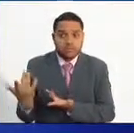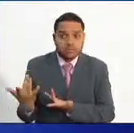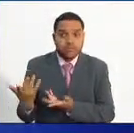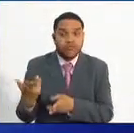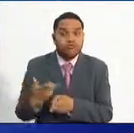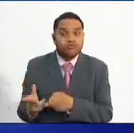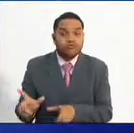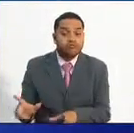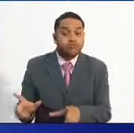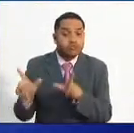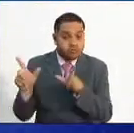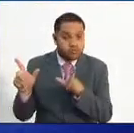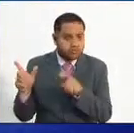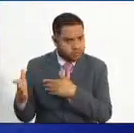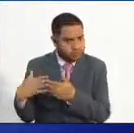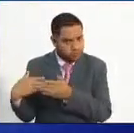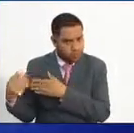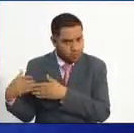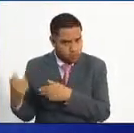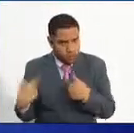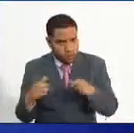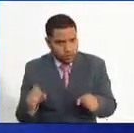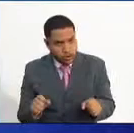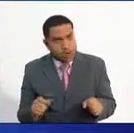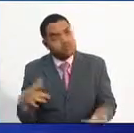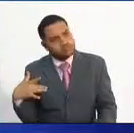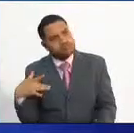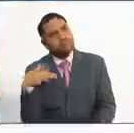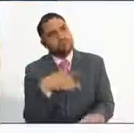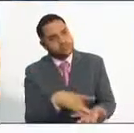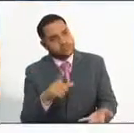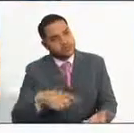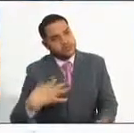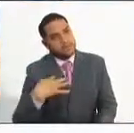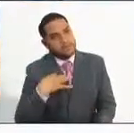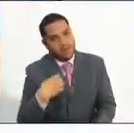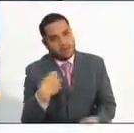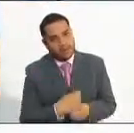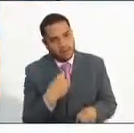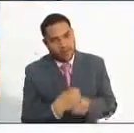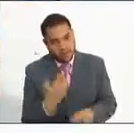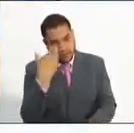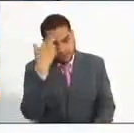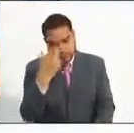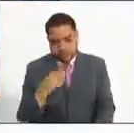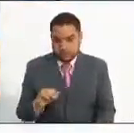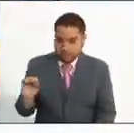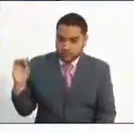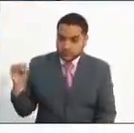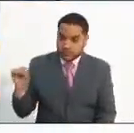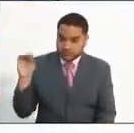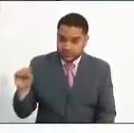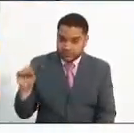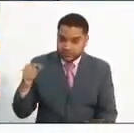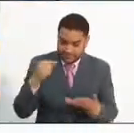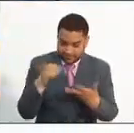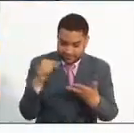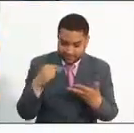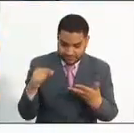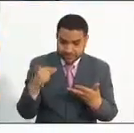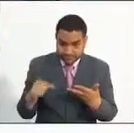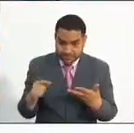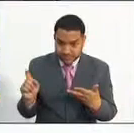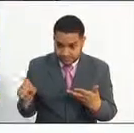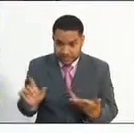la ceremonia de grado. ¿Puedo presentarme a un empleo profesional? El requisito para presentarse a un empleo